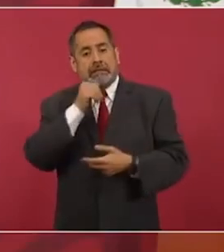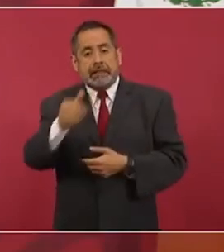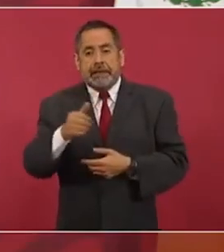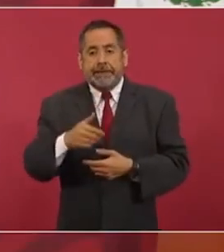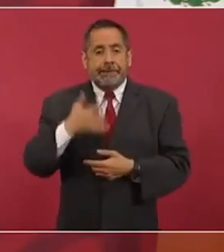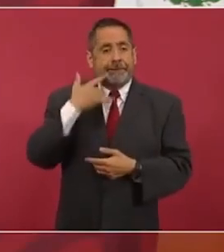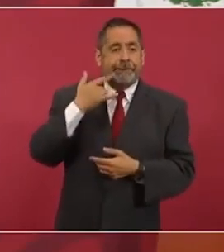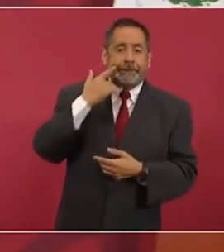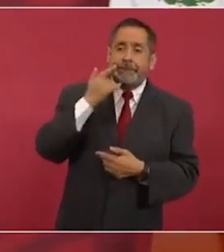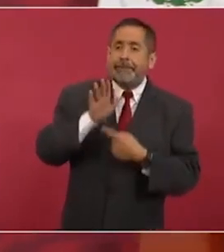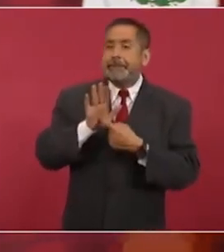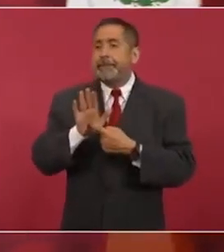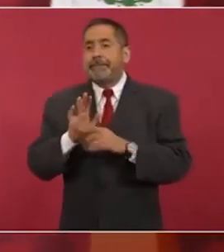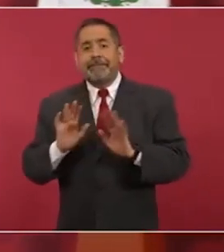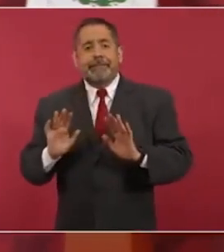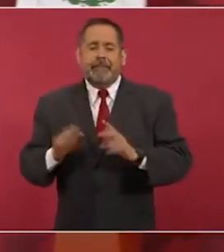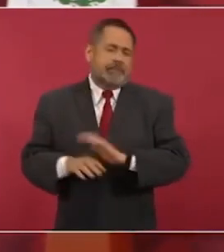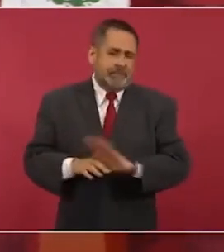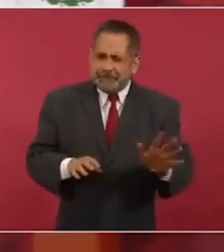o para que nos digan